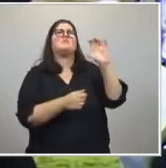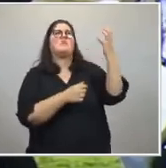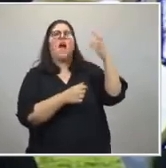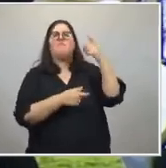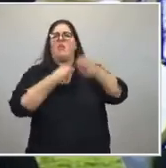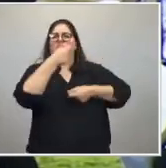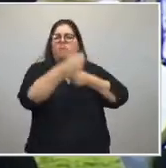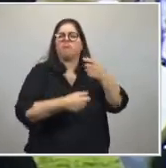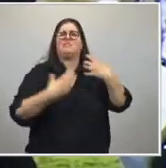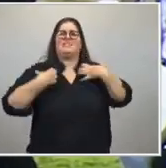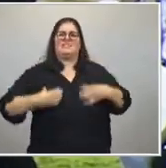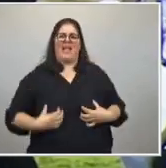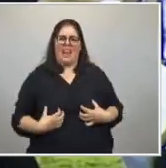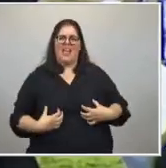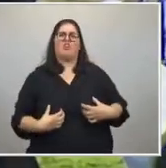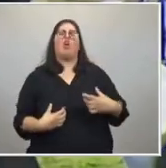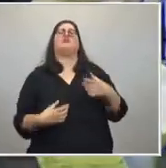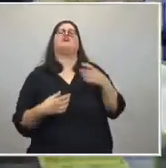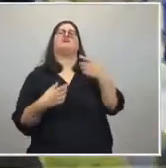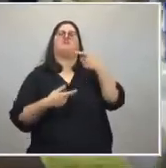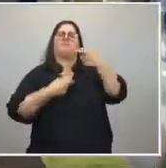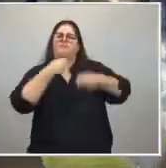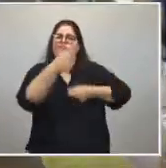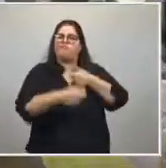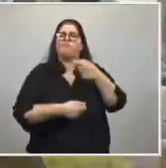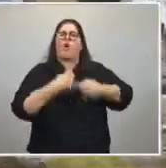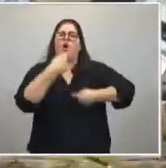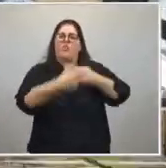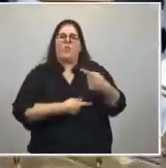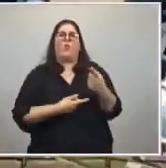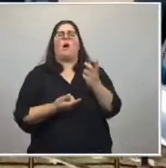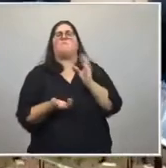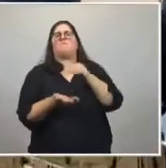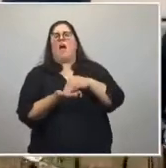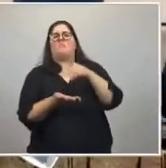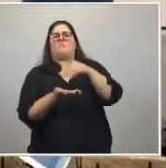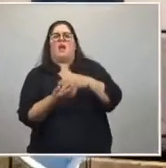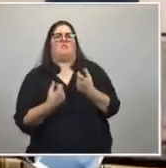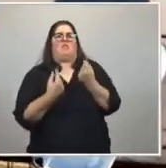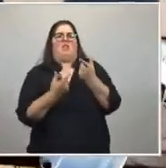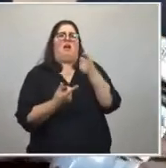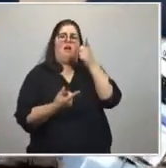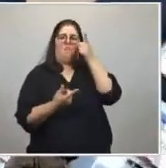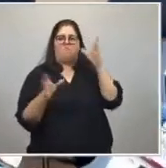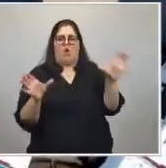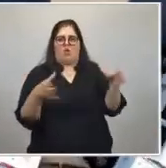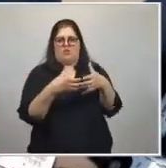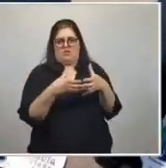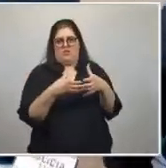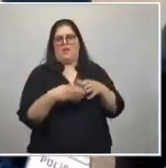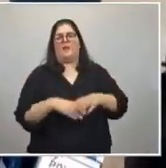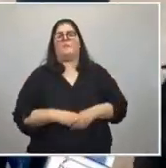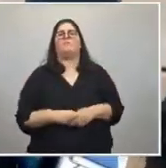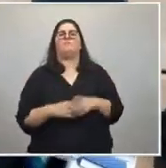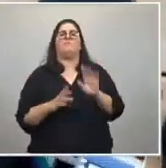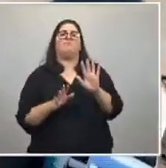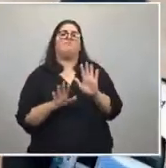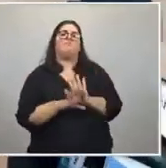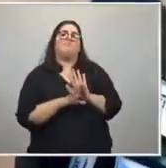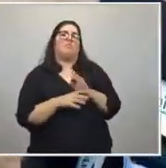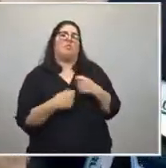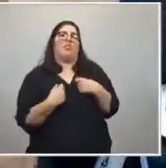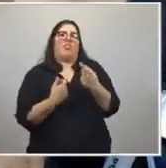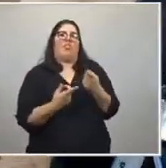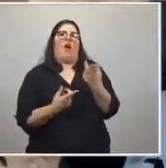comprando chalecos, para seguir equipando a nuestra policía y dándole la oportunidad de